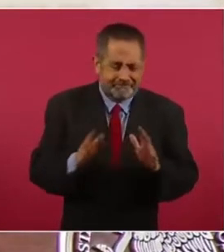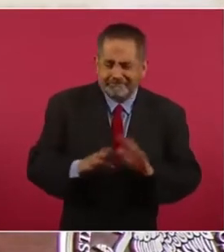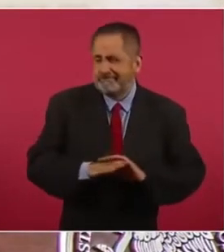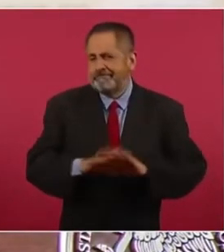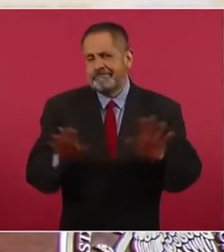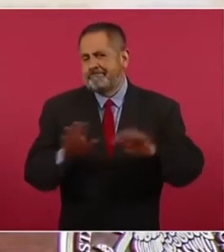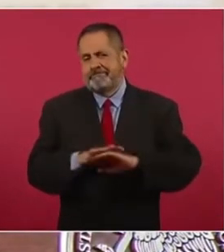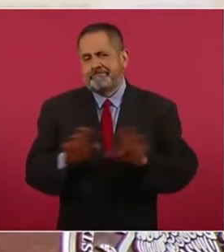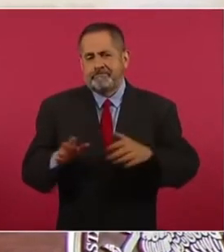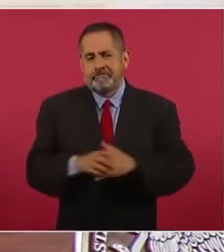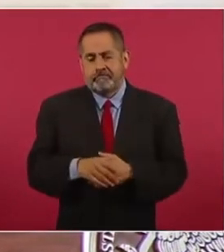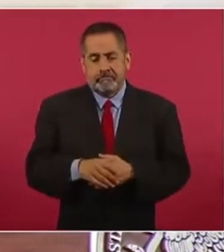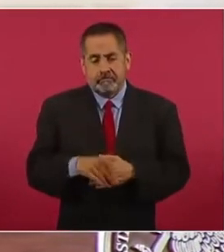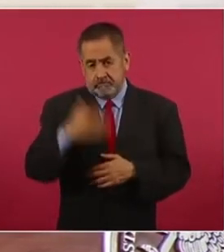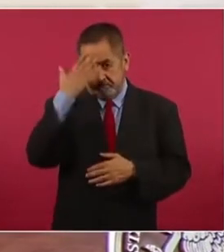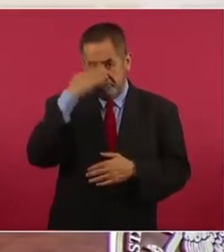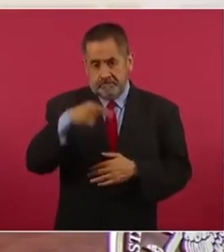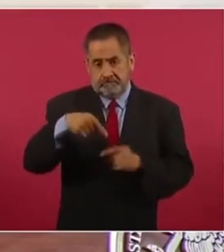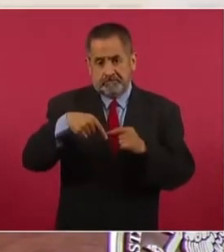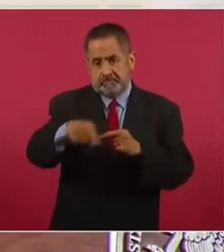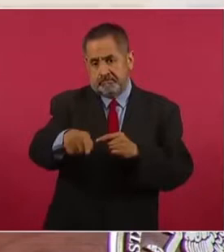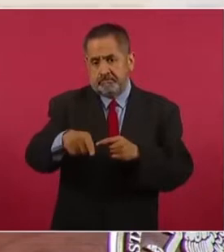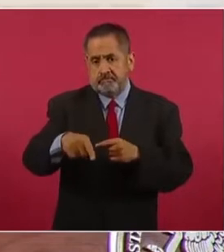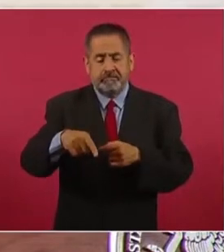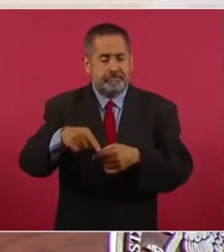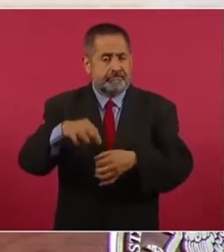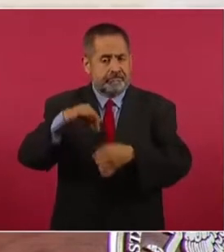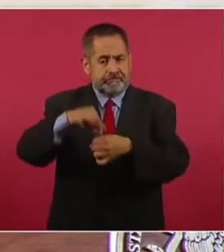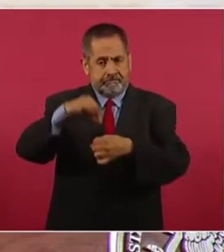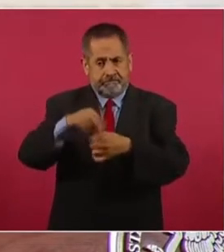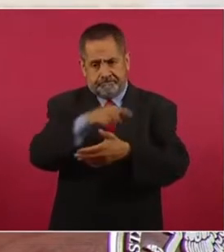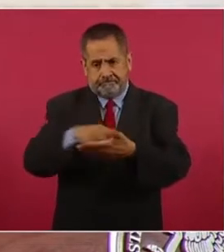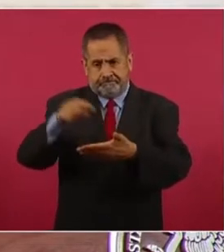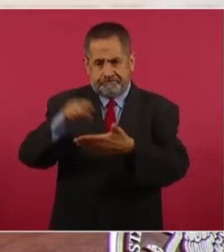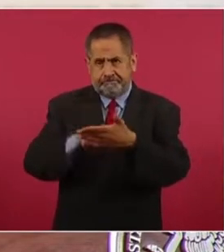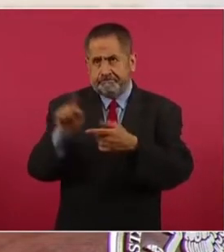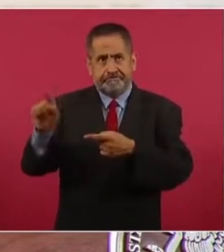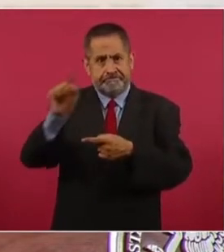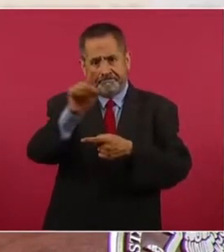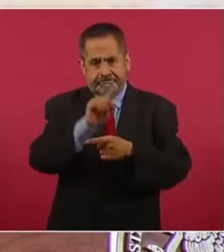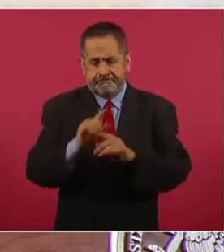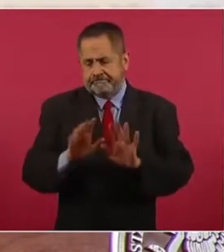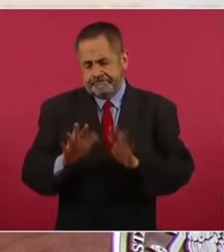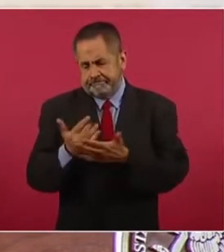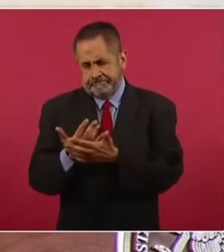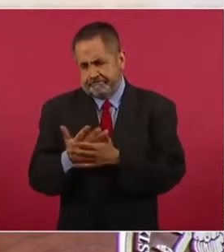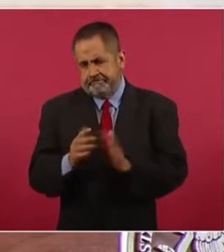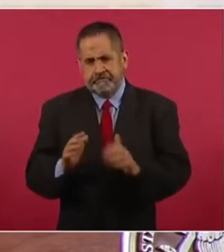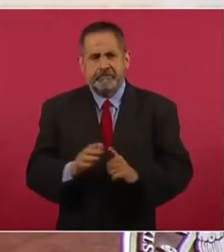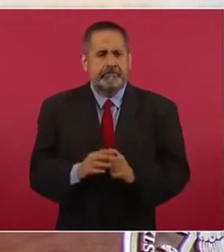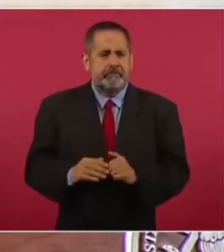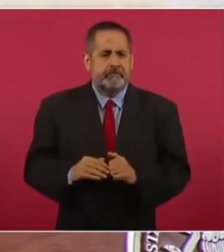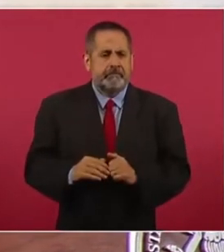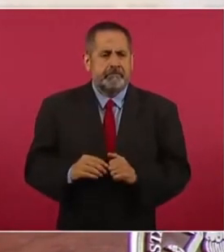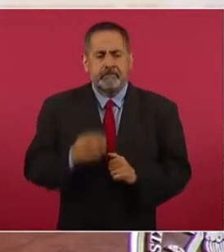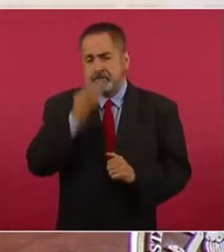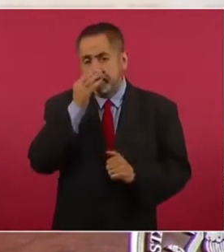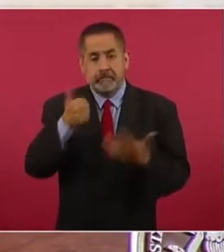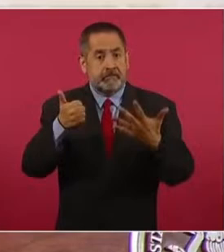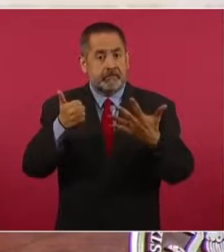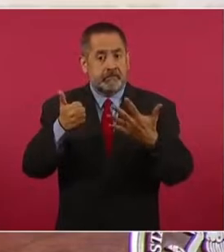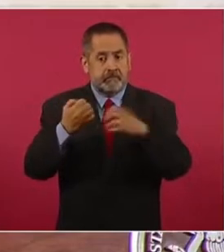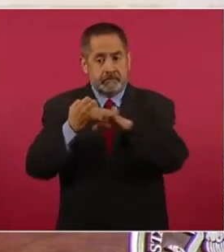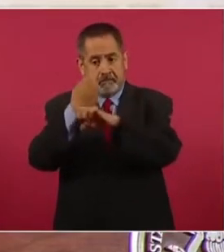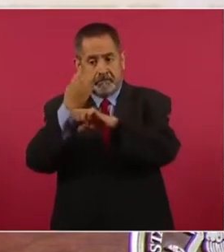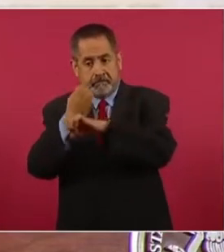estamos en efecto en víspera de elecciones en seis estados